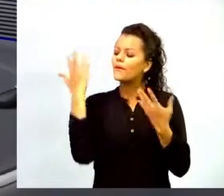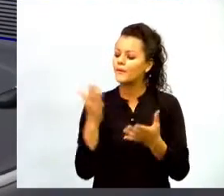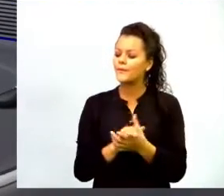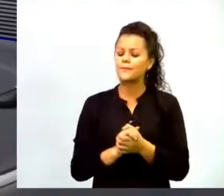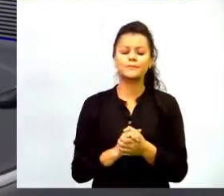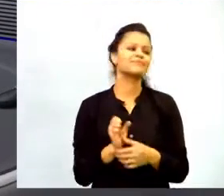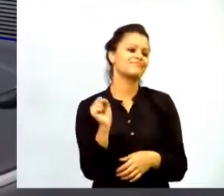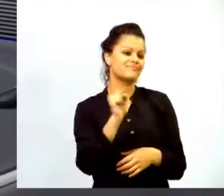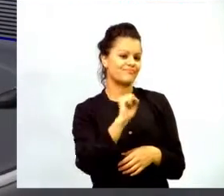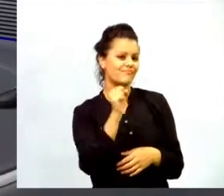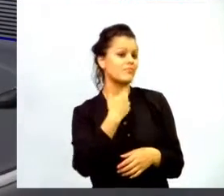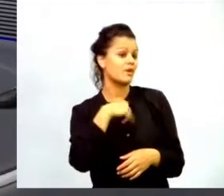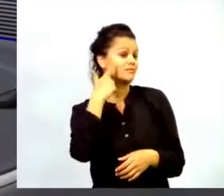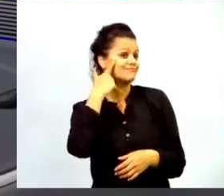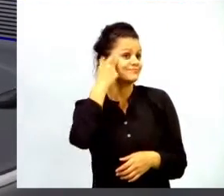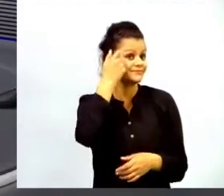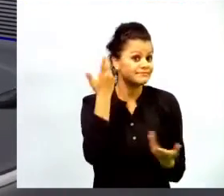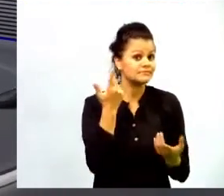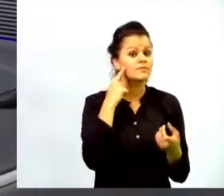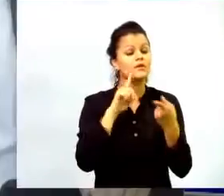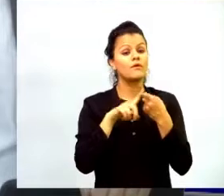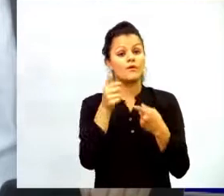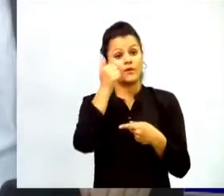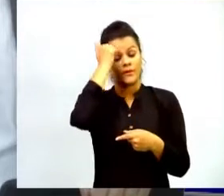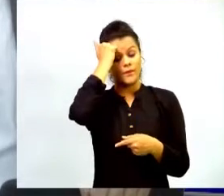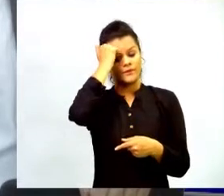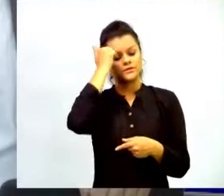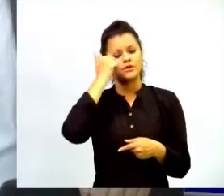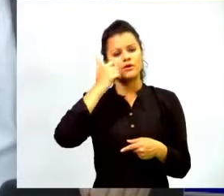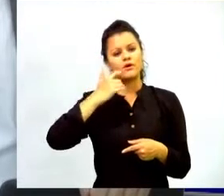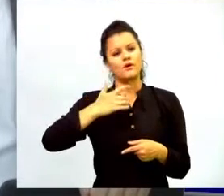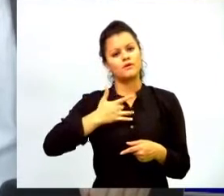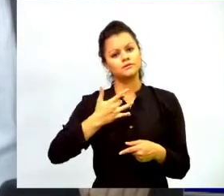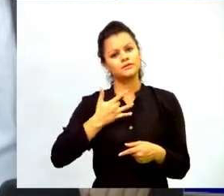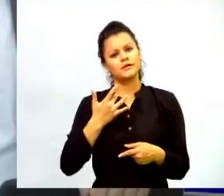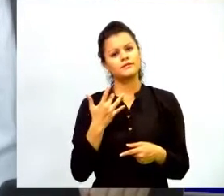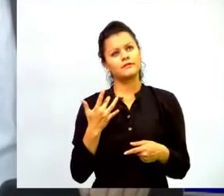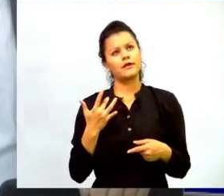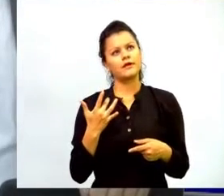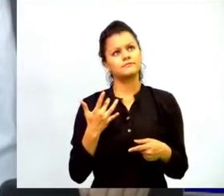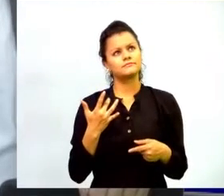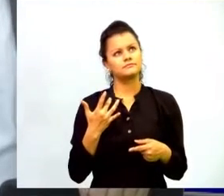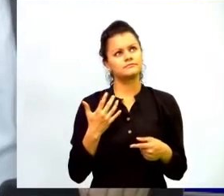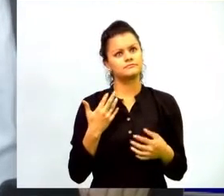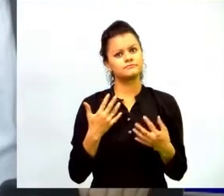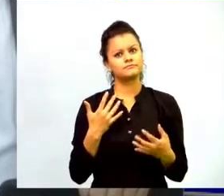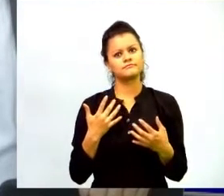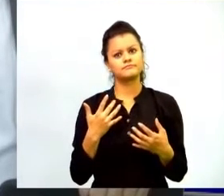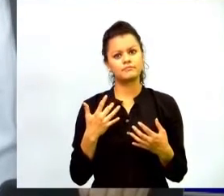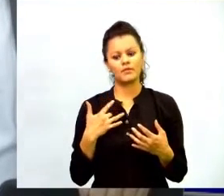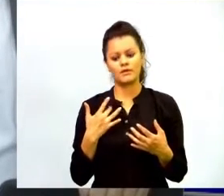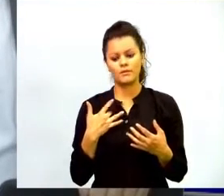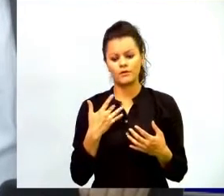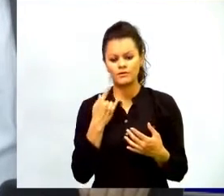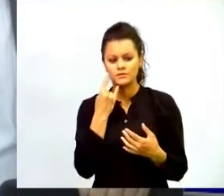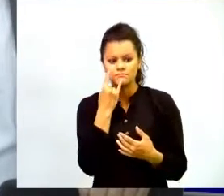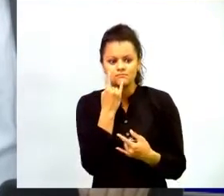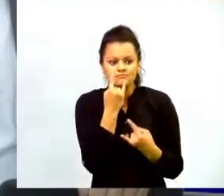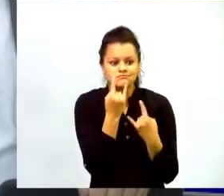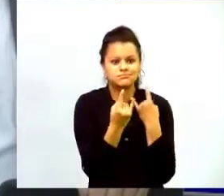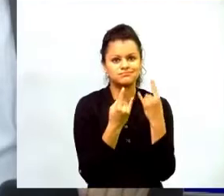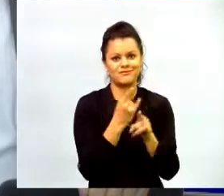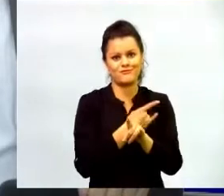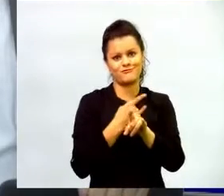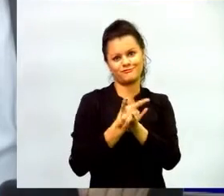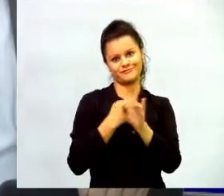enamoren en el largo plazo de un uso pertinente de las TIC y de una multiplicidad de recursos educativos